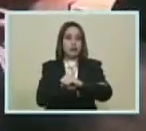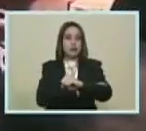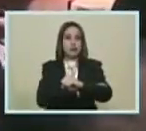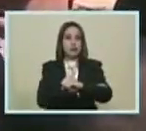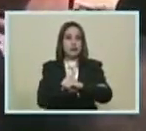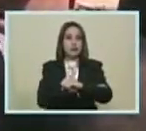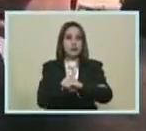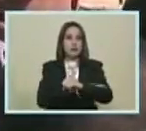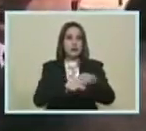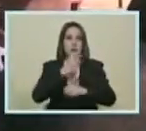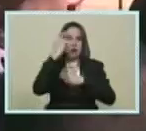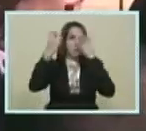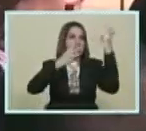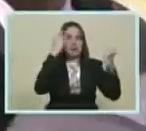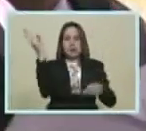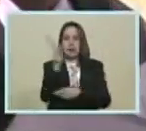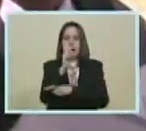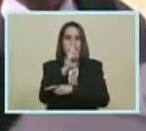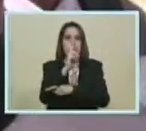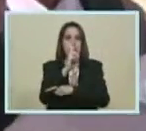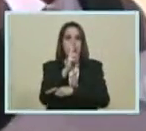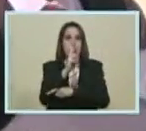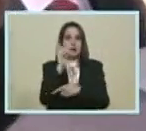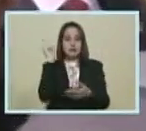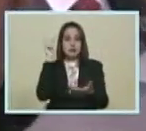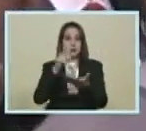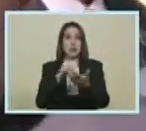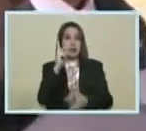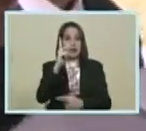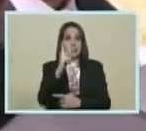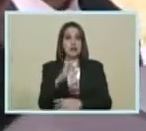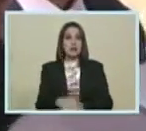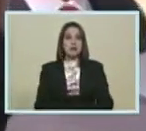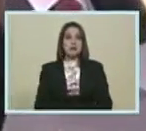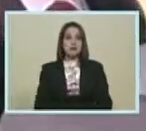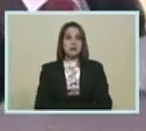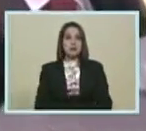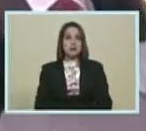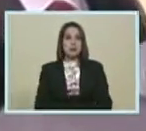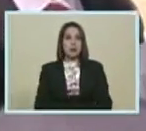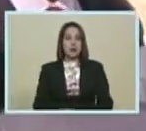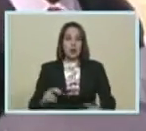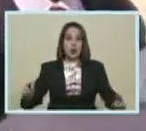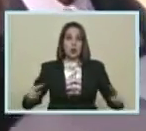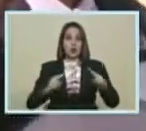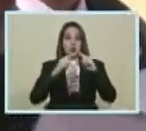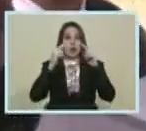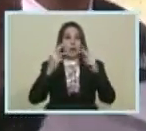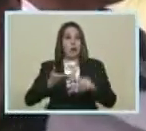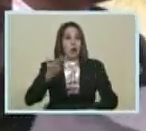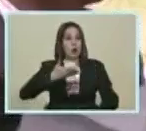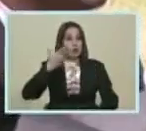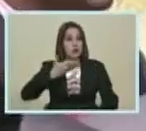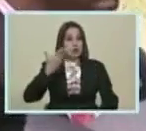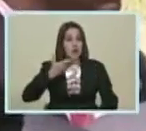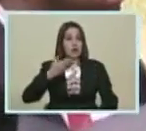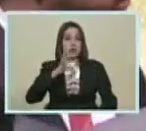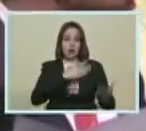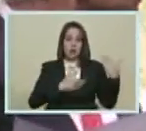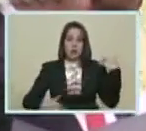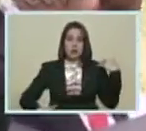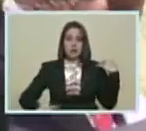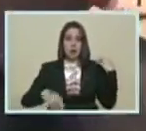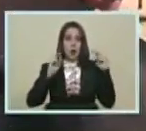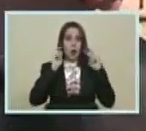gira Relámpago Nos ha llevado Hasta Kazajistán Kazajistán Hemos sostenido Reuniones muy importantes Con el presidente Kazajistán